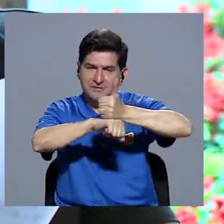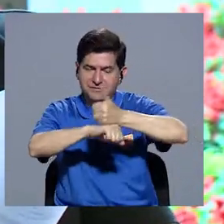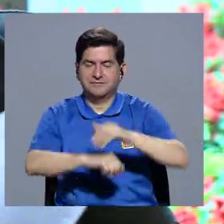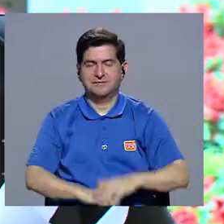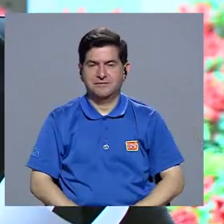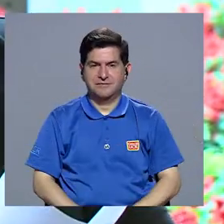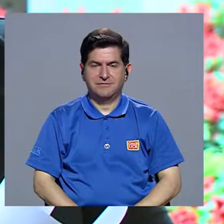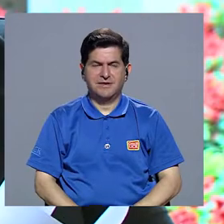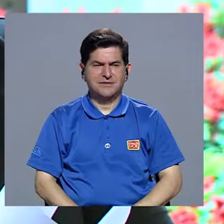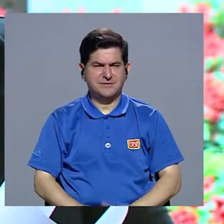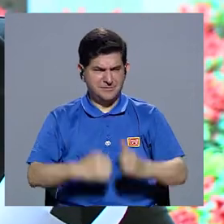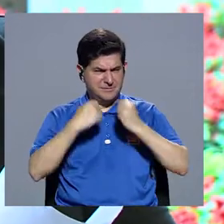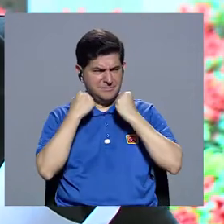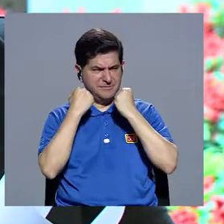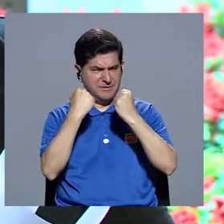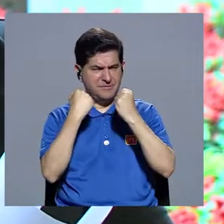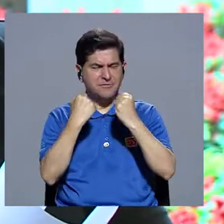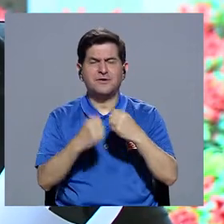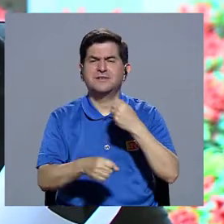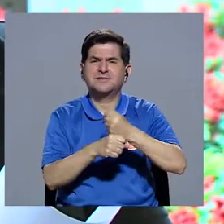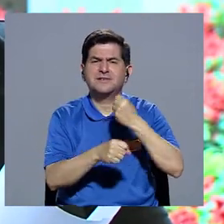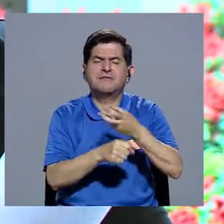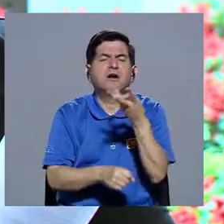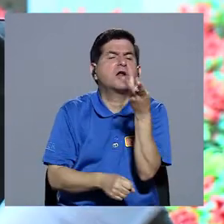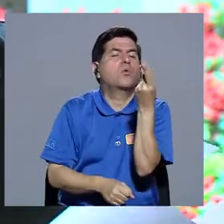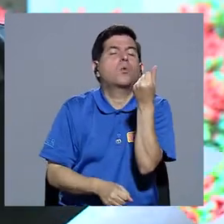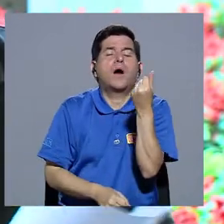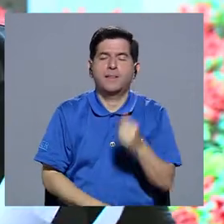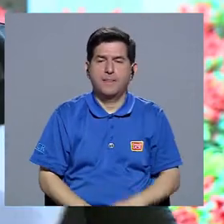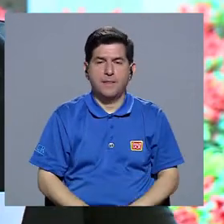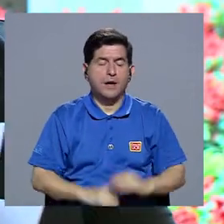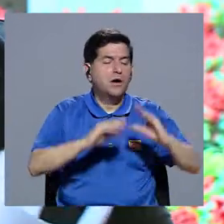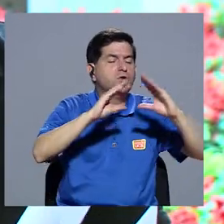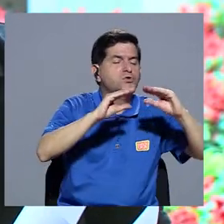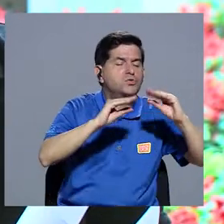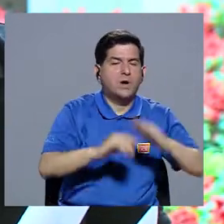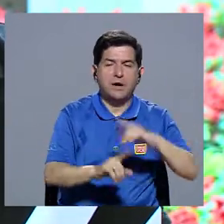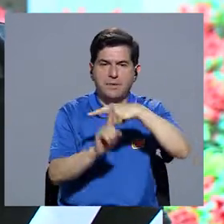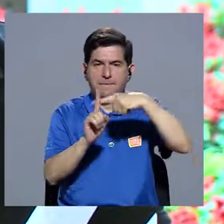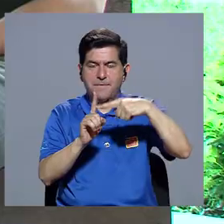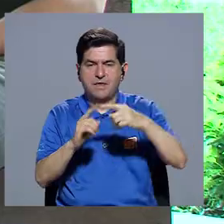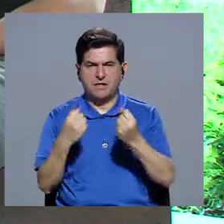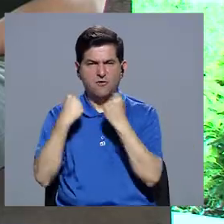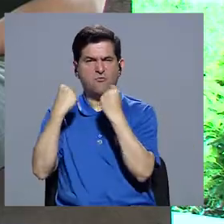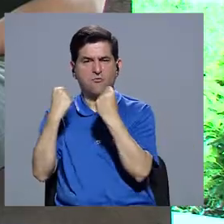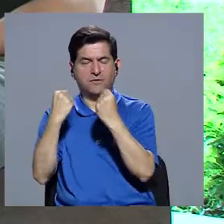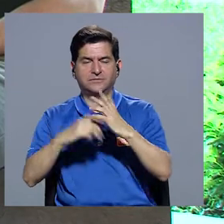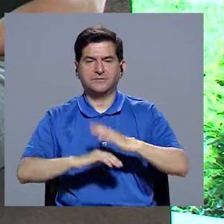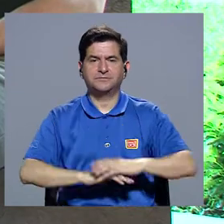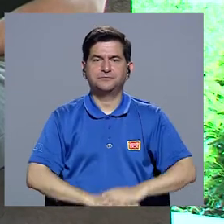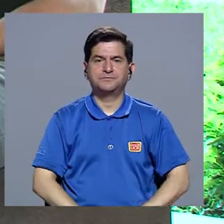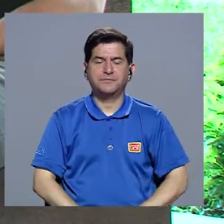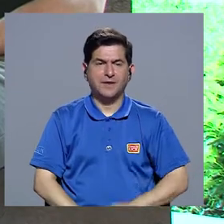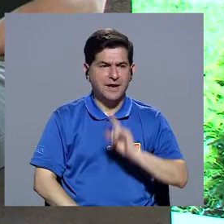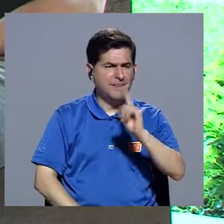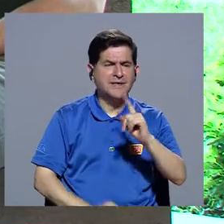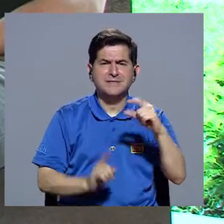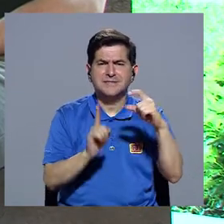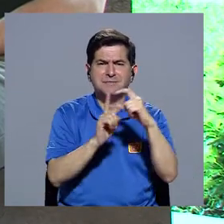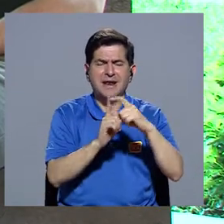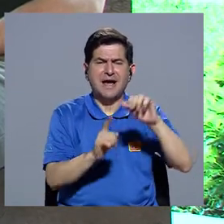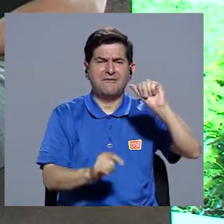cómo, a qué intensidad realmente se tiene que trabajar a una intensidad suave, moderada e intensa, respectivamente. Cuando dice la palabra